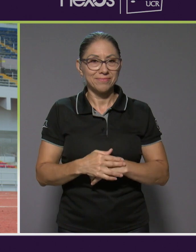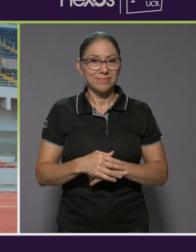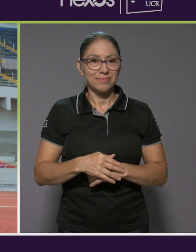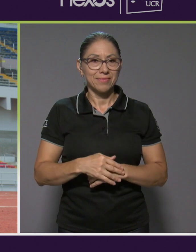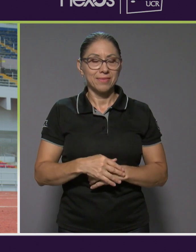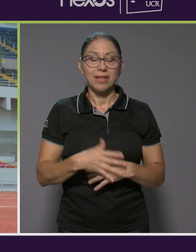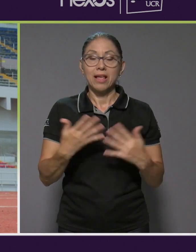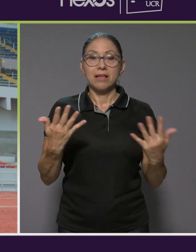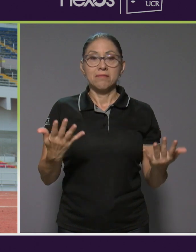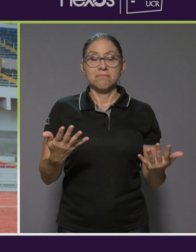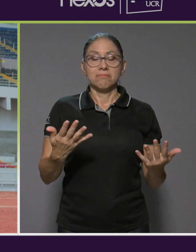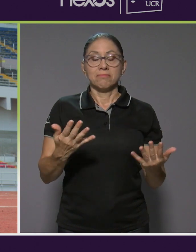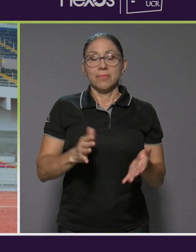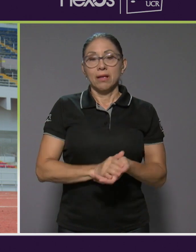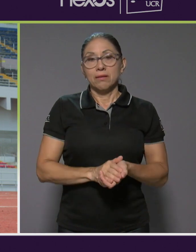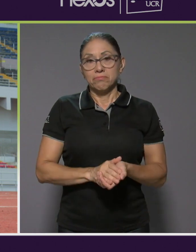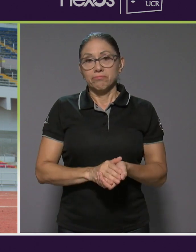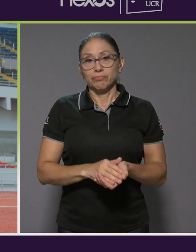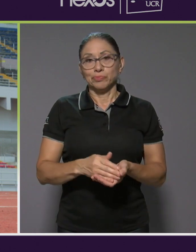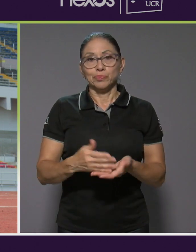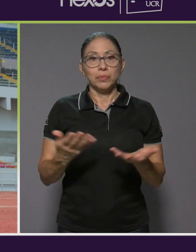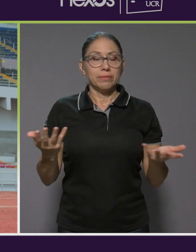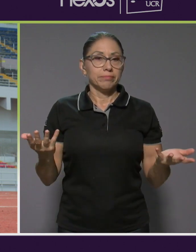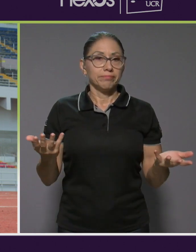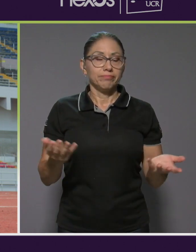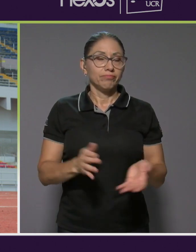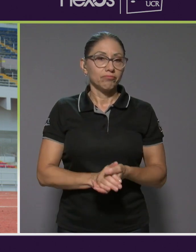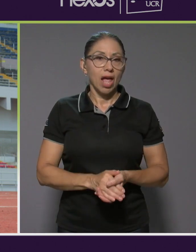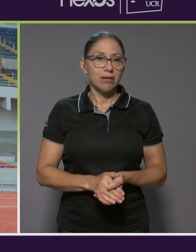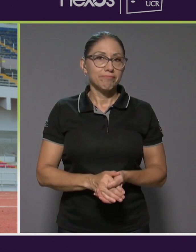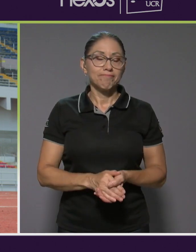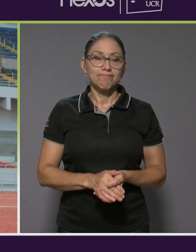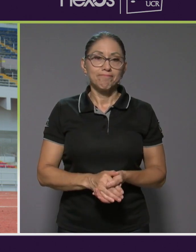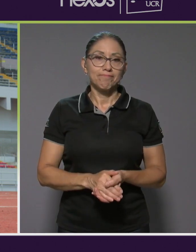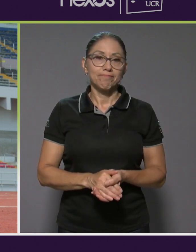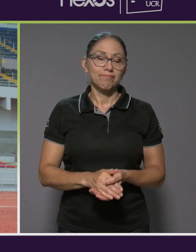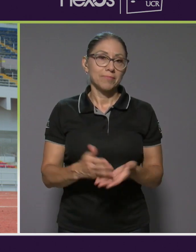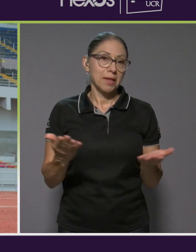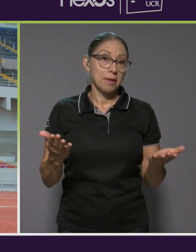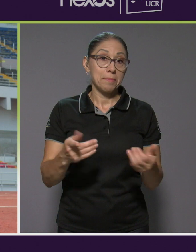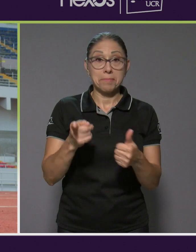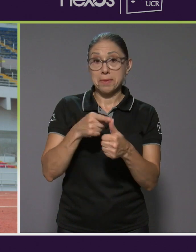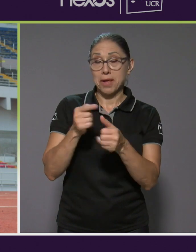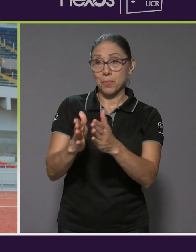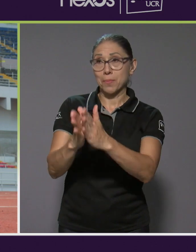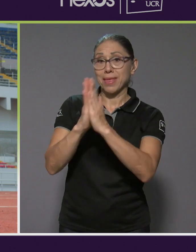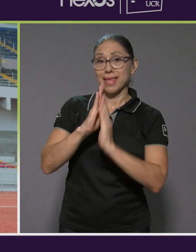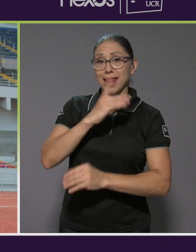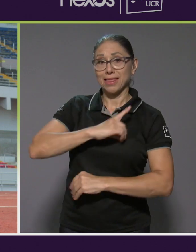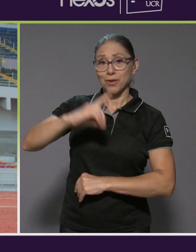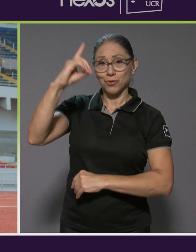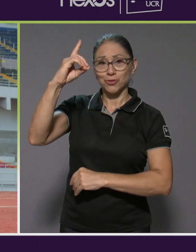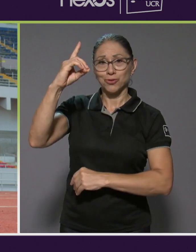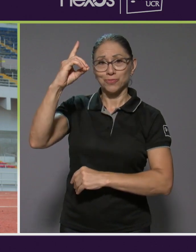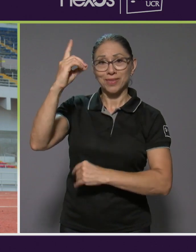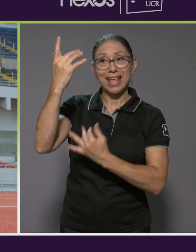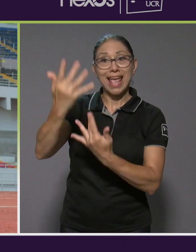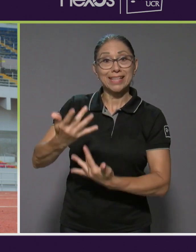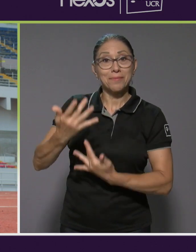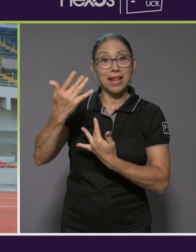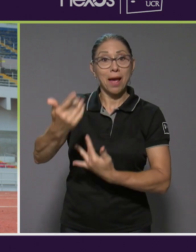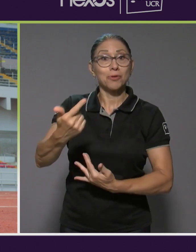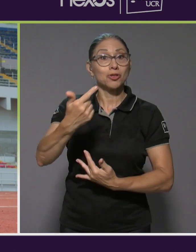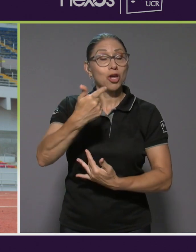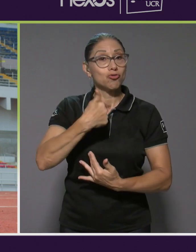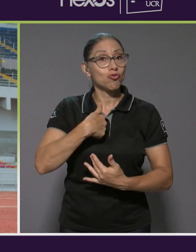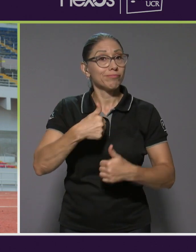este día y pedirle primero a Dios y que esperamos que me vaya muy bien